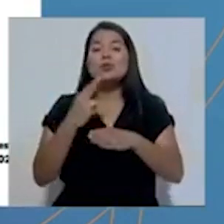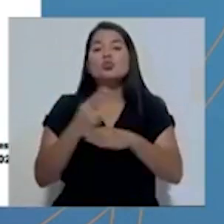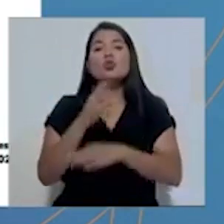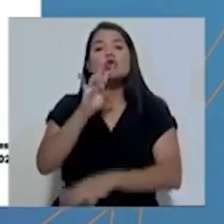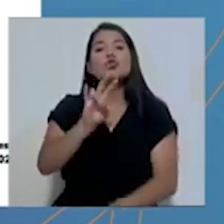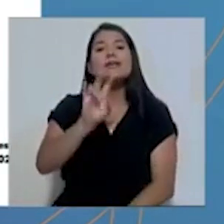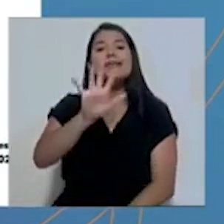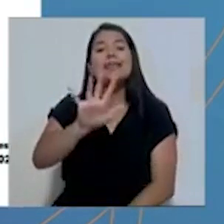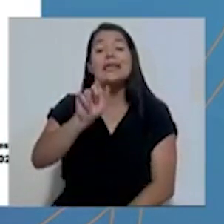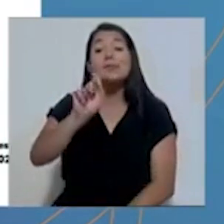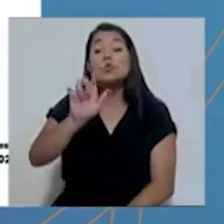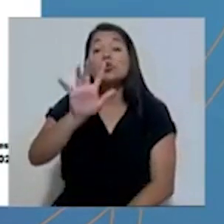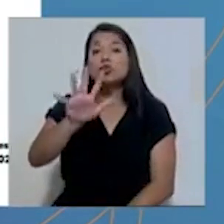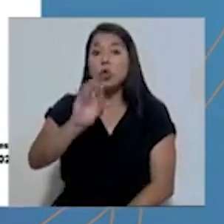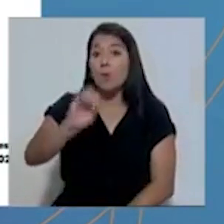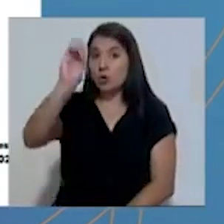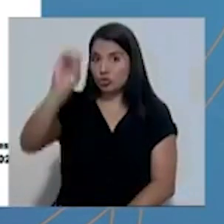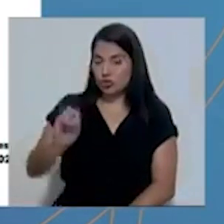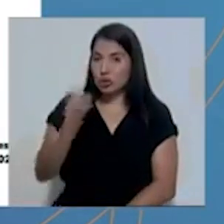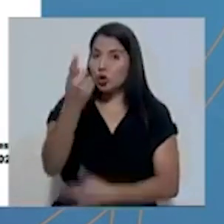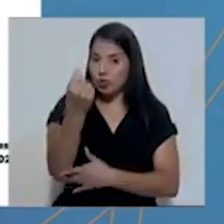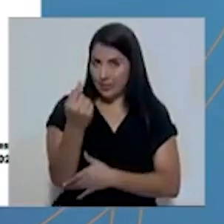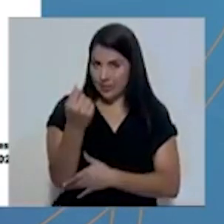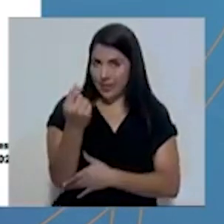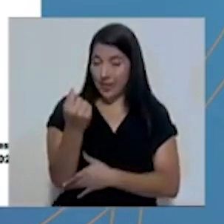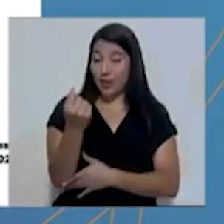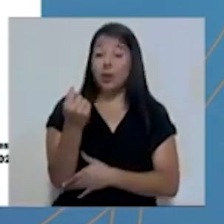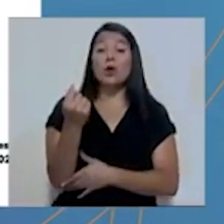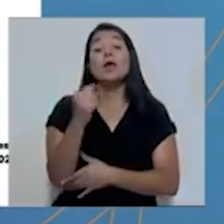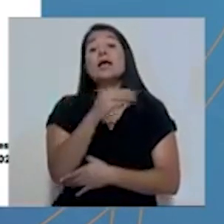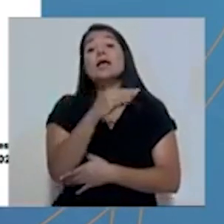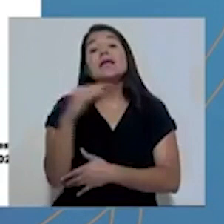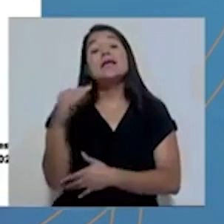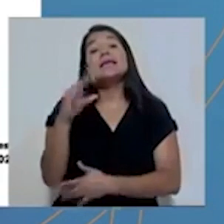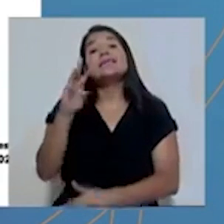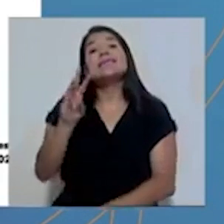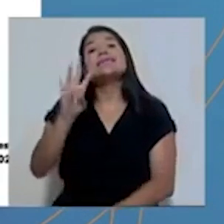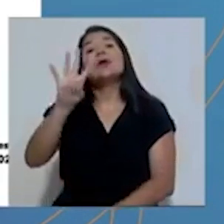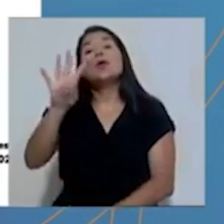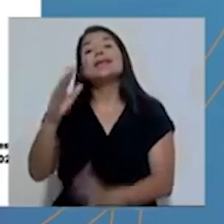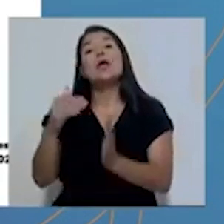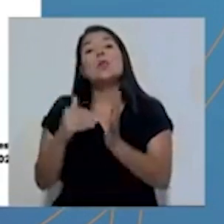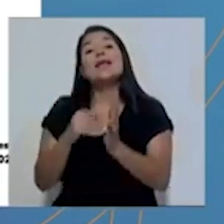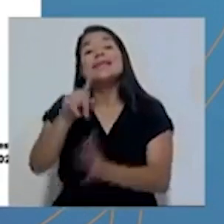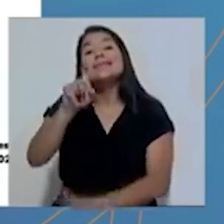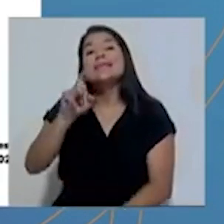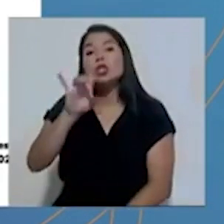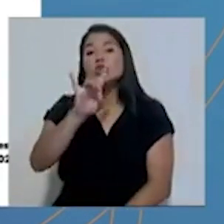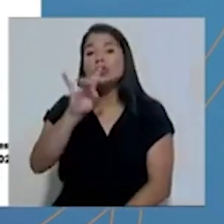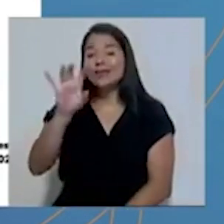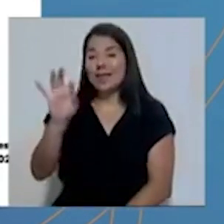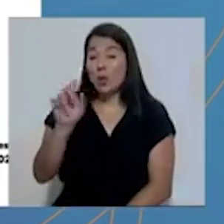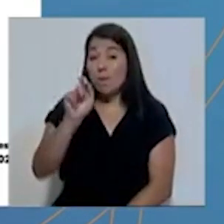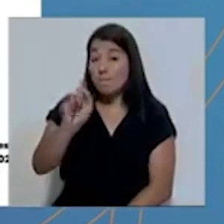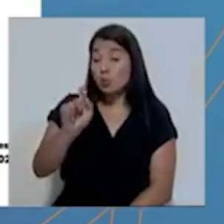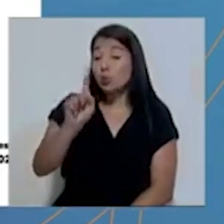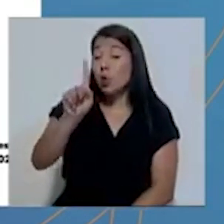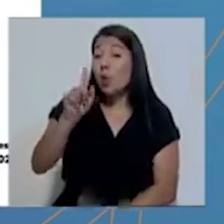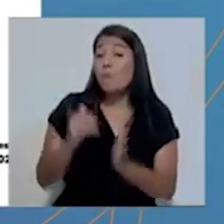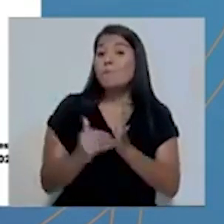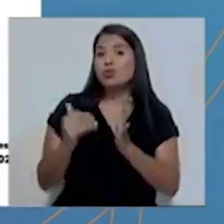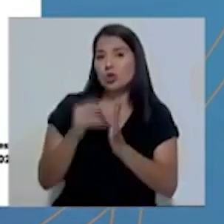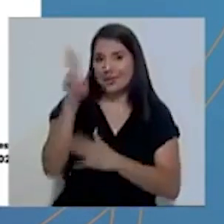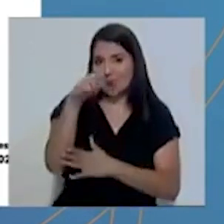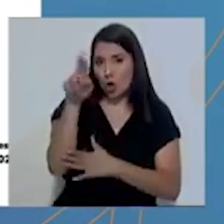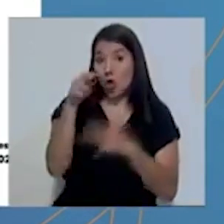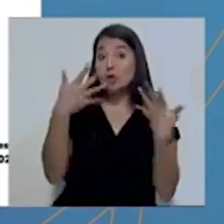.5%, distribuyéndose la suma de 64 mil 189.1 millones